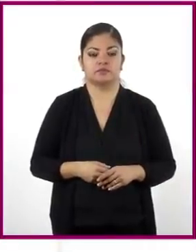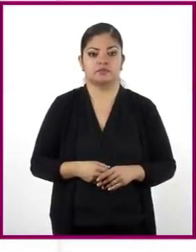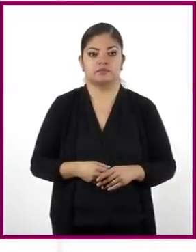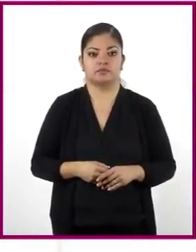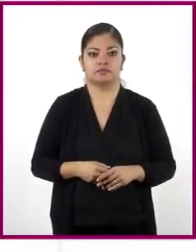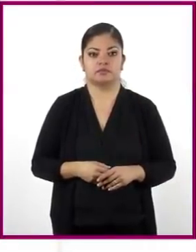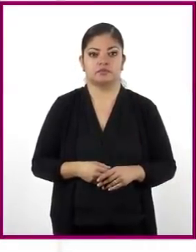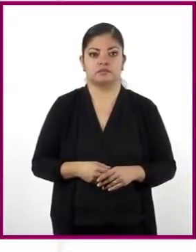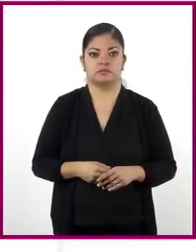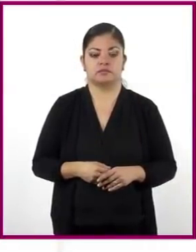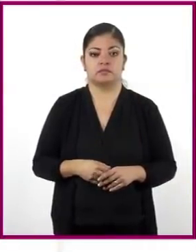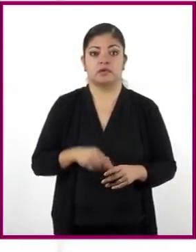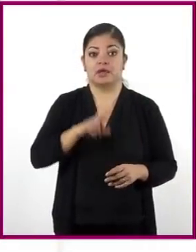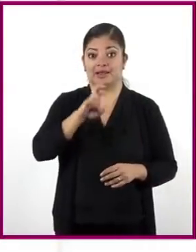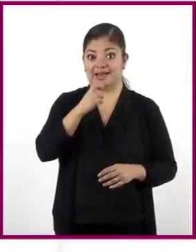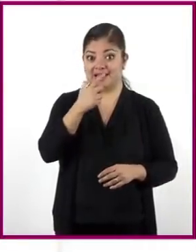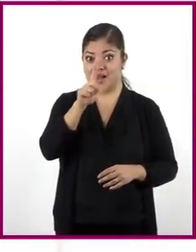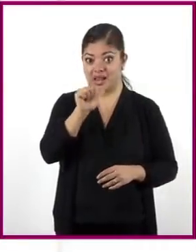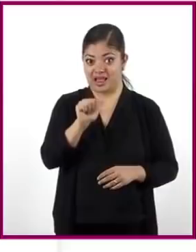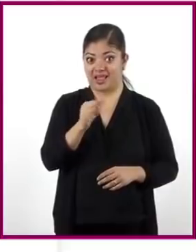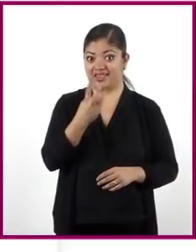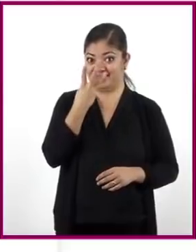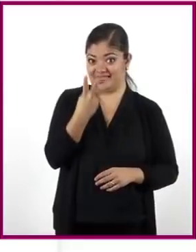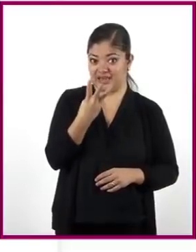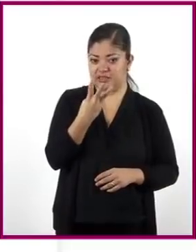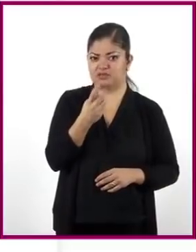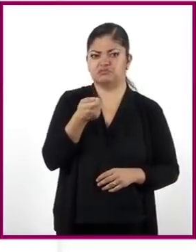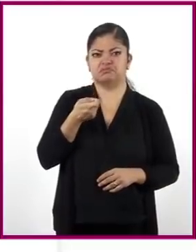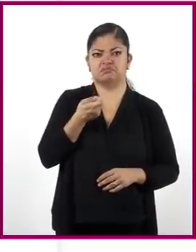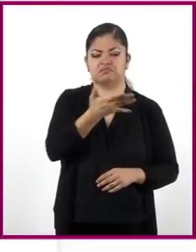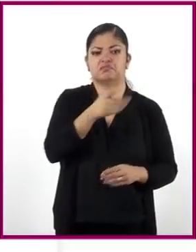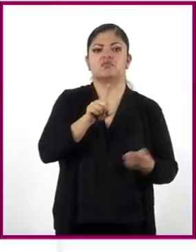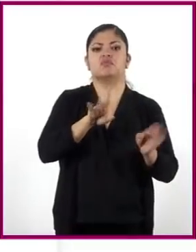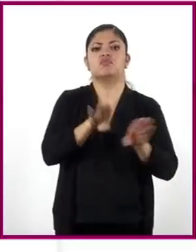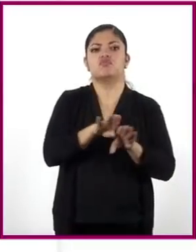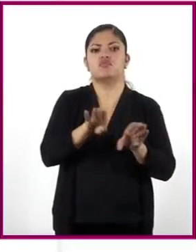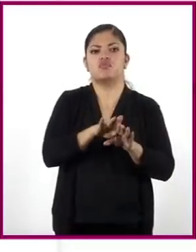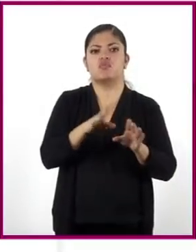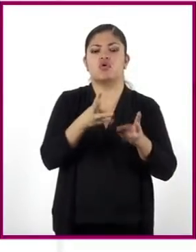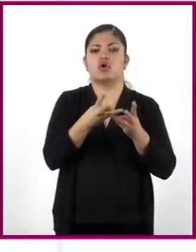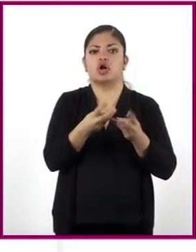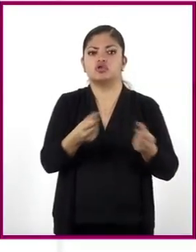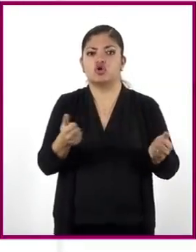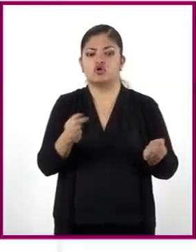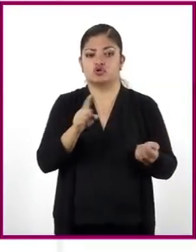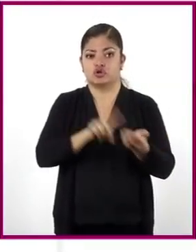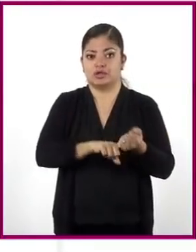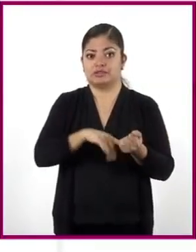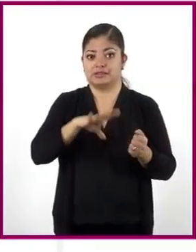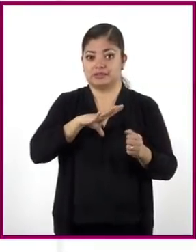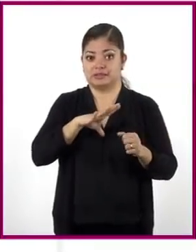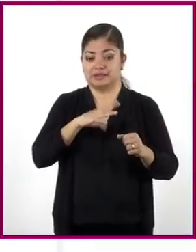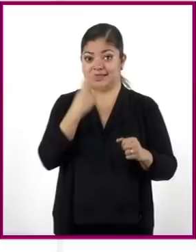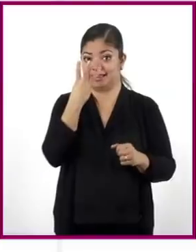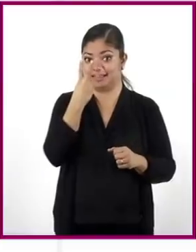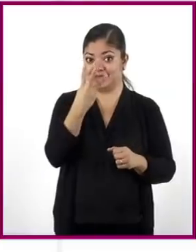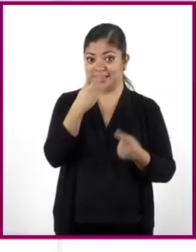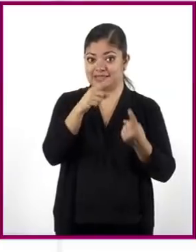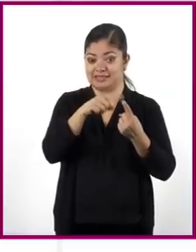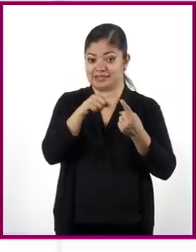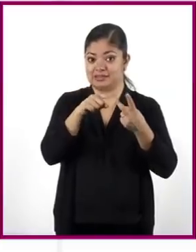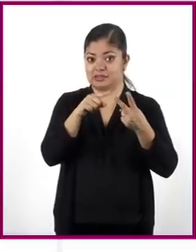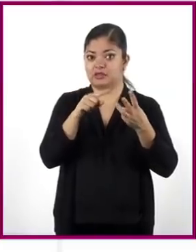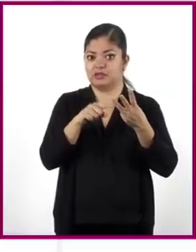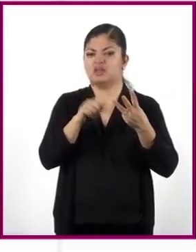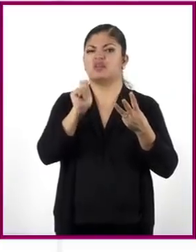La regla de tres, como su nombre lo indica, es una manera de resolver situaciones en la que se involucran tres magnitudes